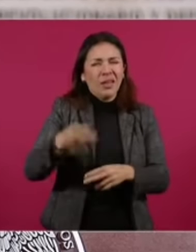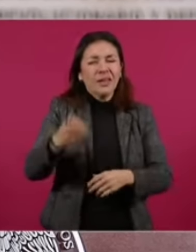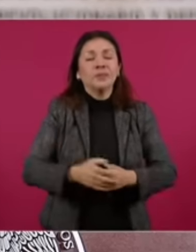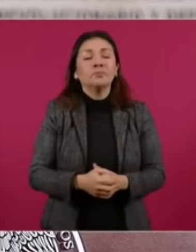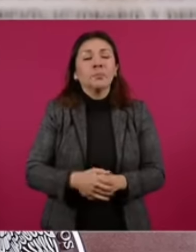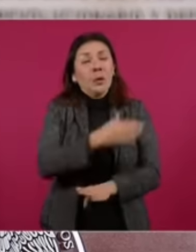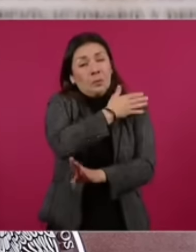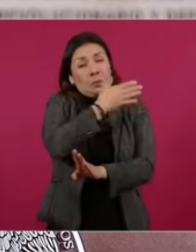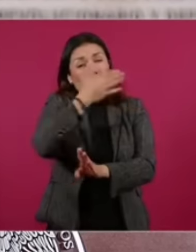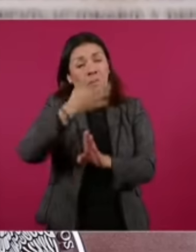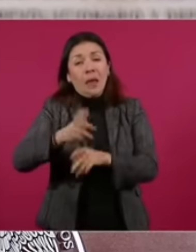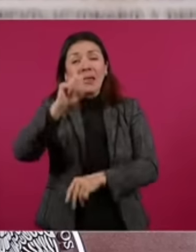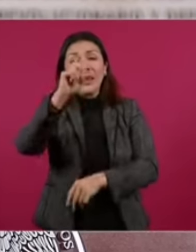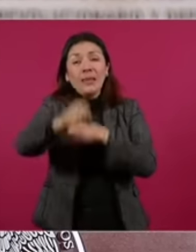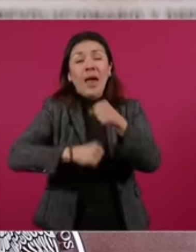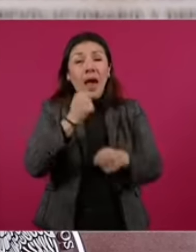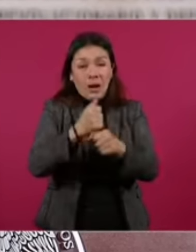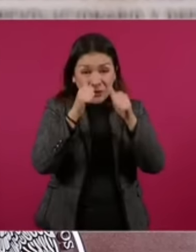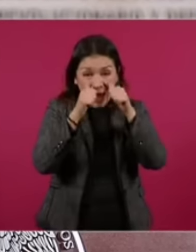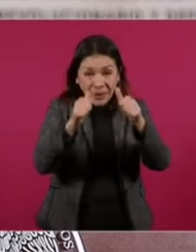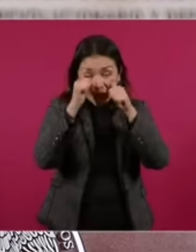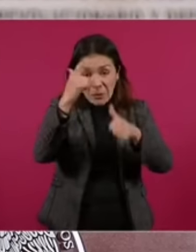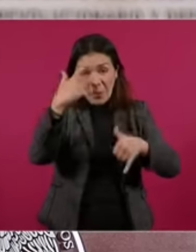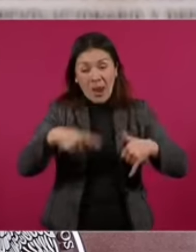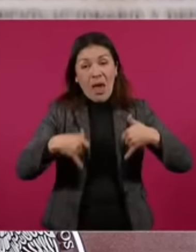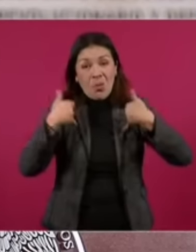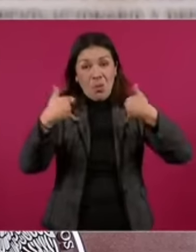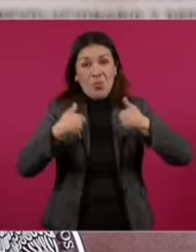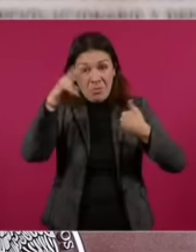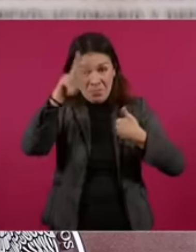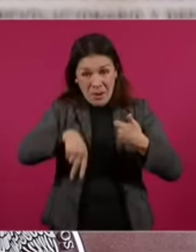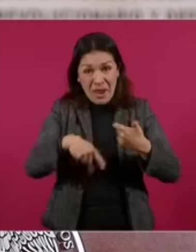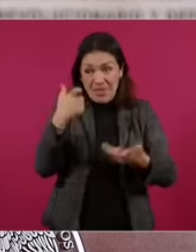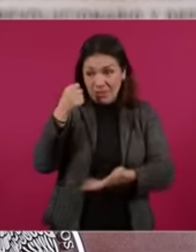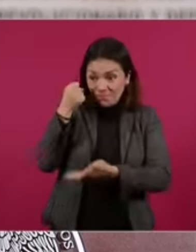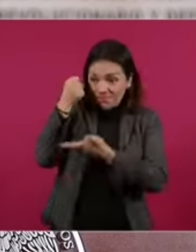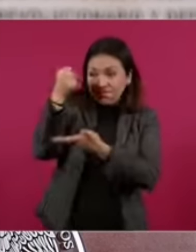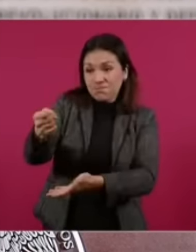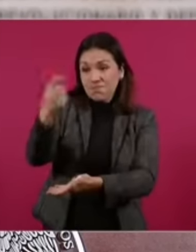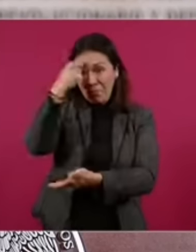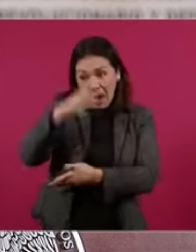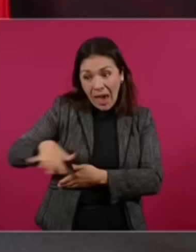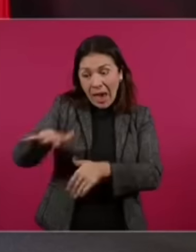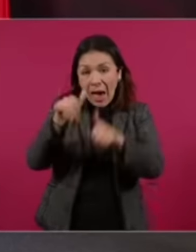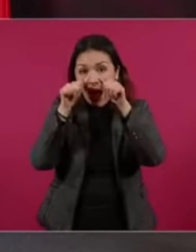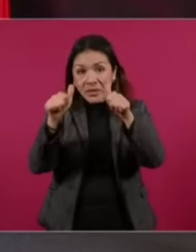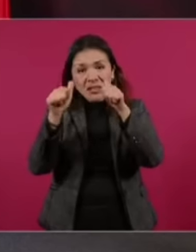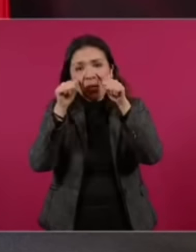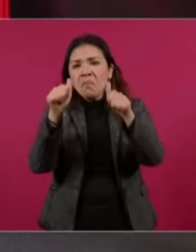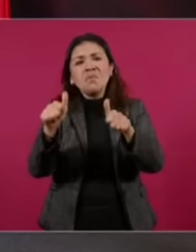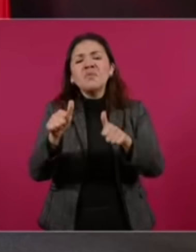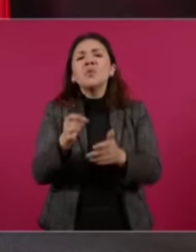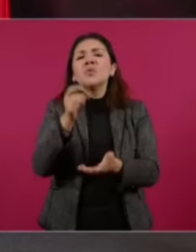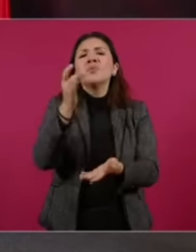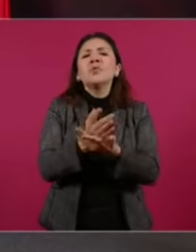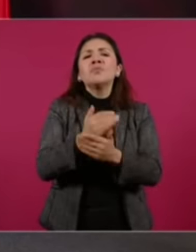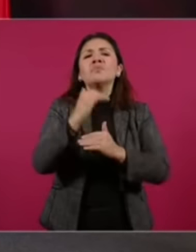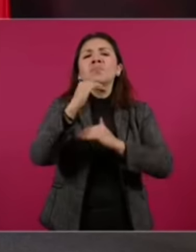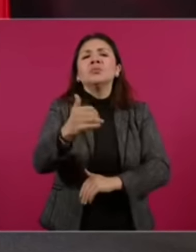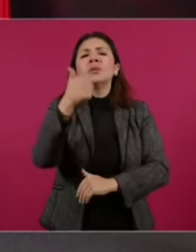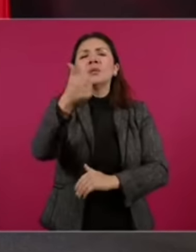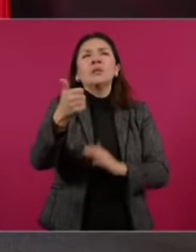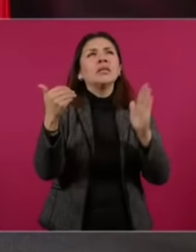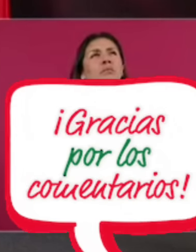el gasto destinado a las áreas de juventud, más no que fueran invertidos directamente en las y los jóvenes, fue solamente de 6